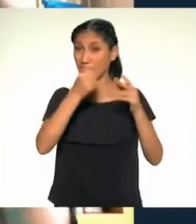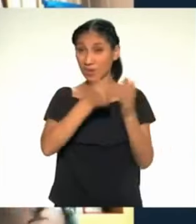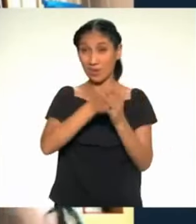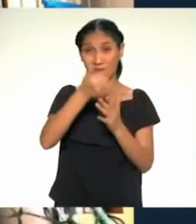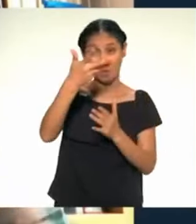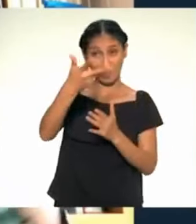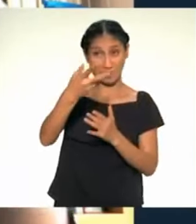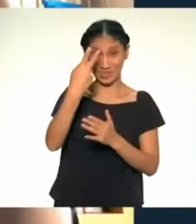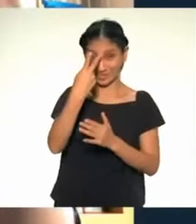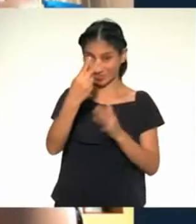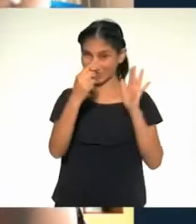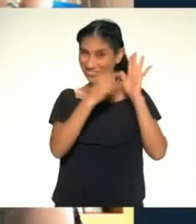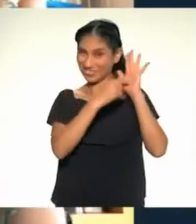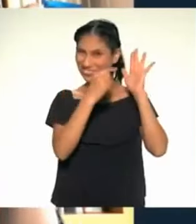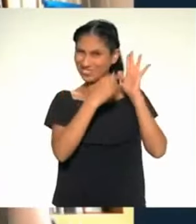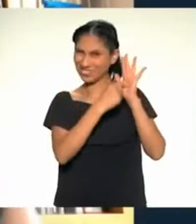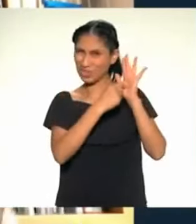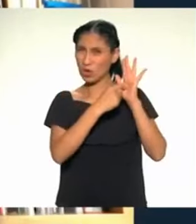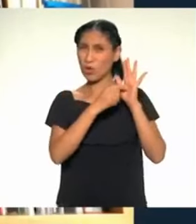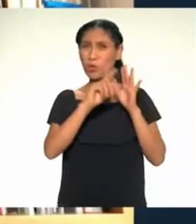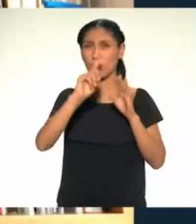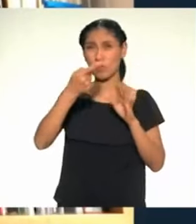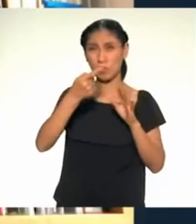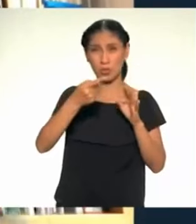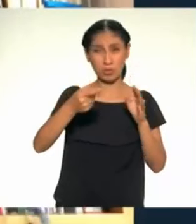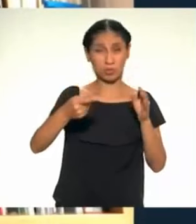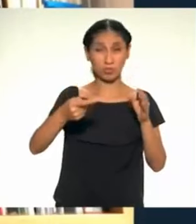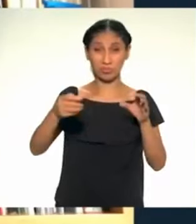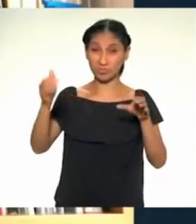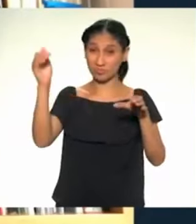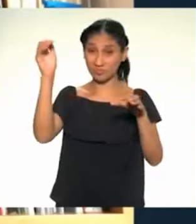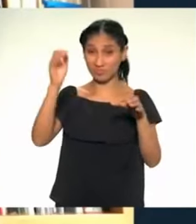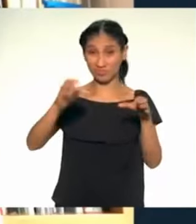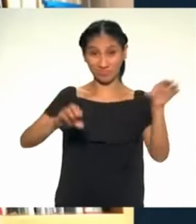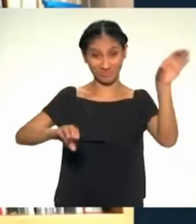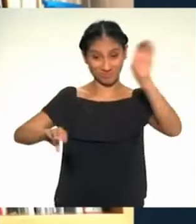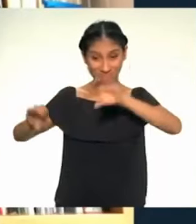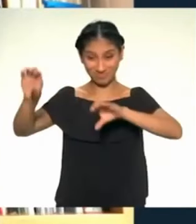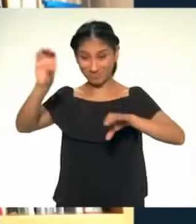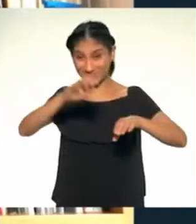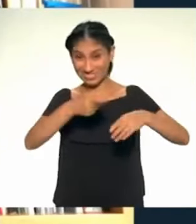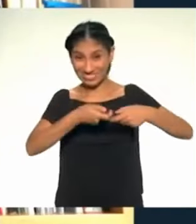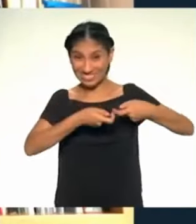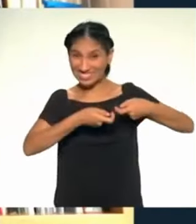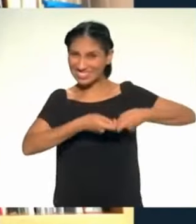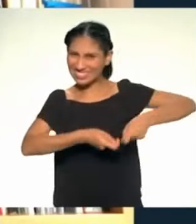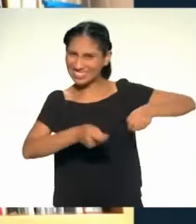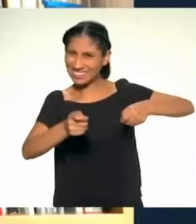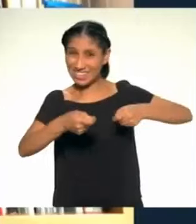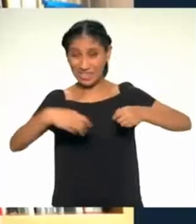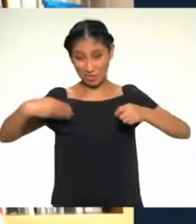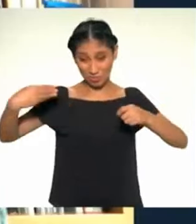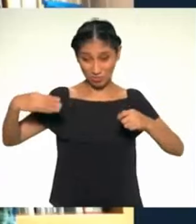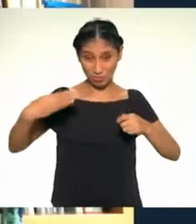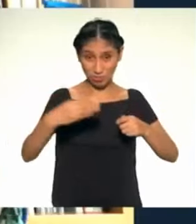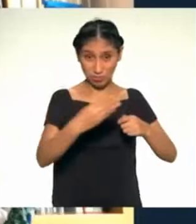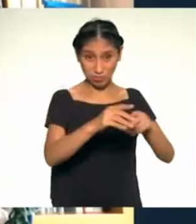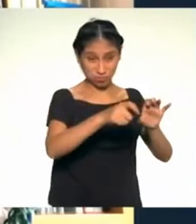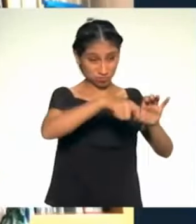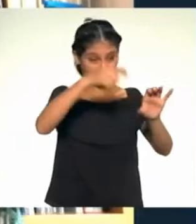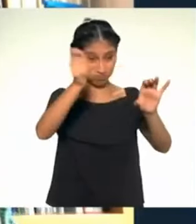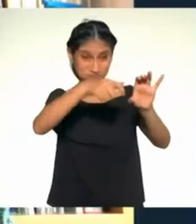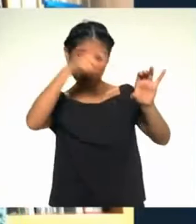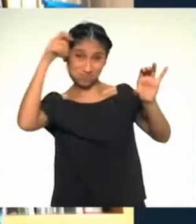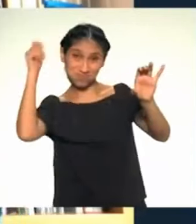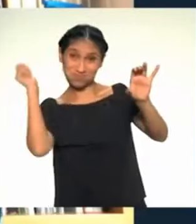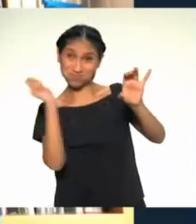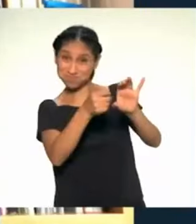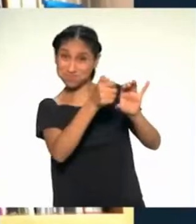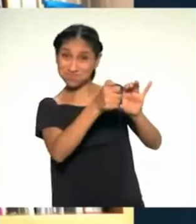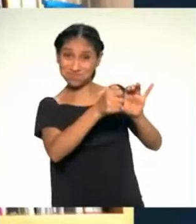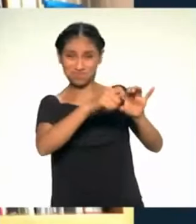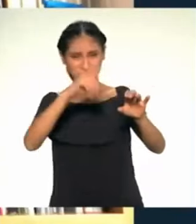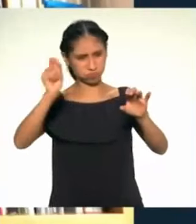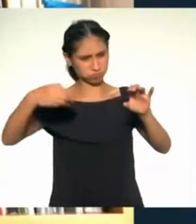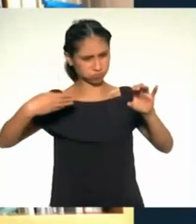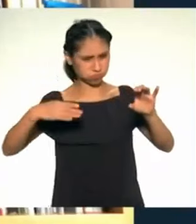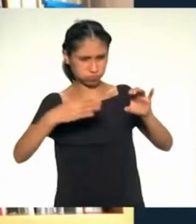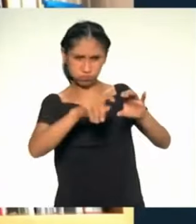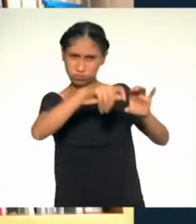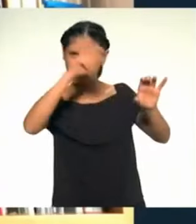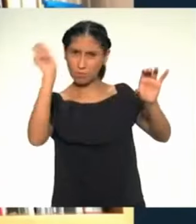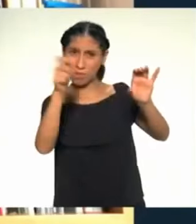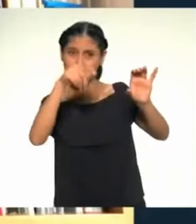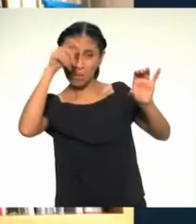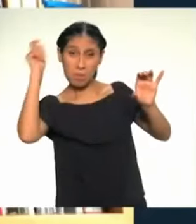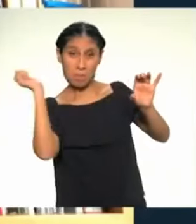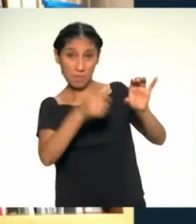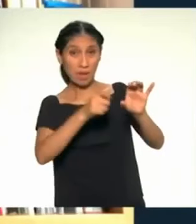o a recolectar las redes de pesca que ya habían sido utilizadas pero que los pescadores ya no necesitaban y